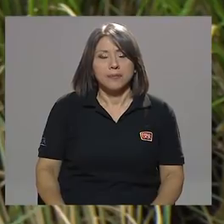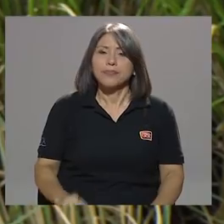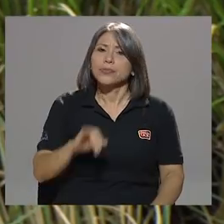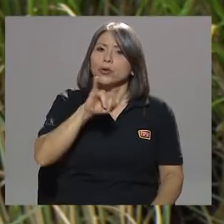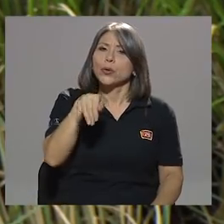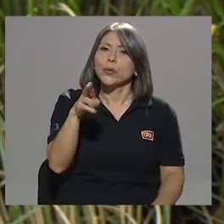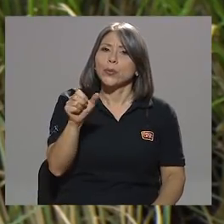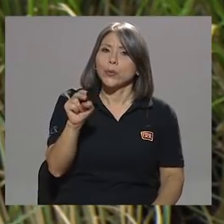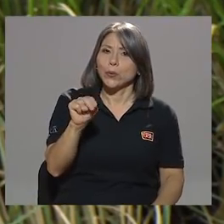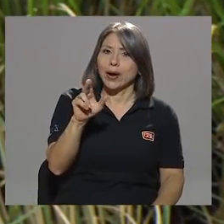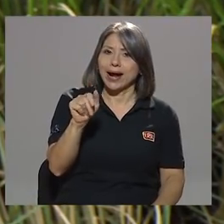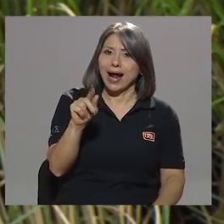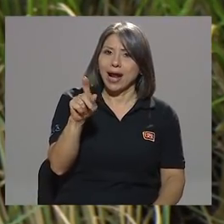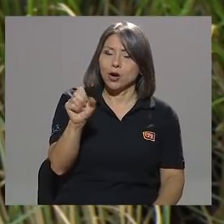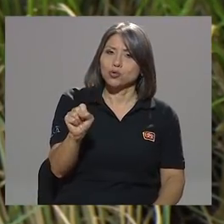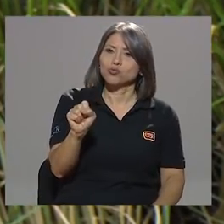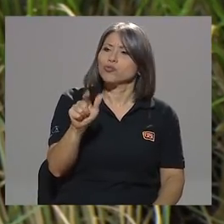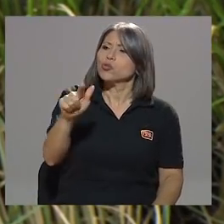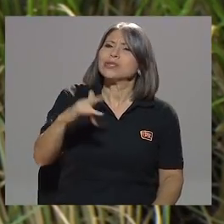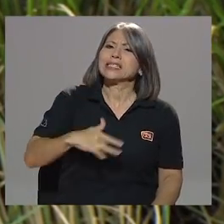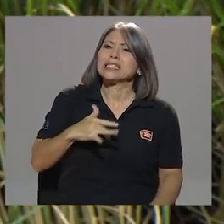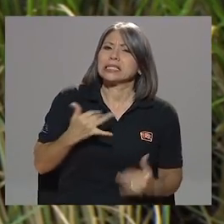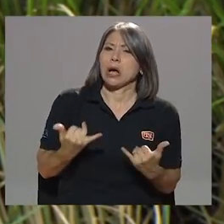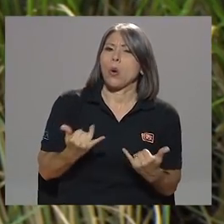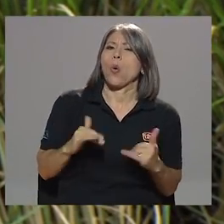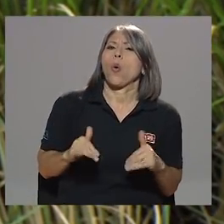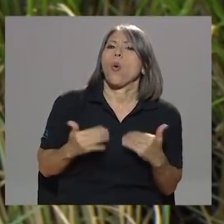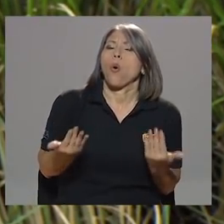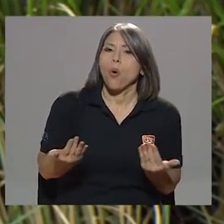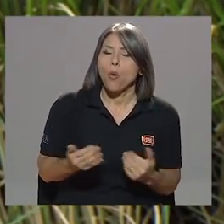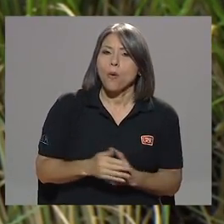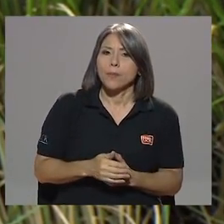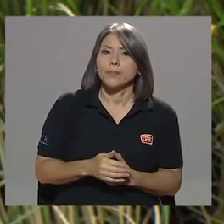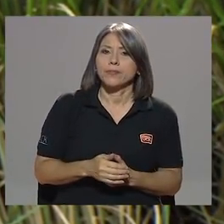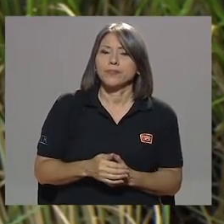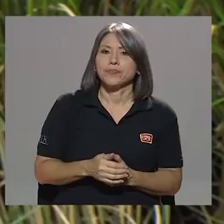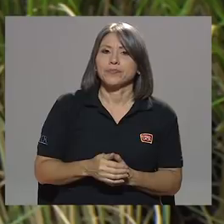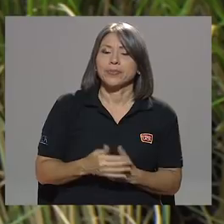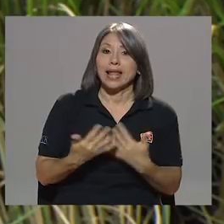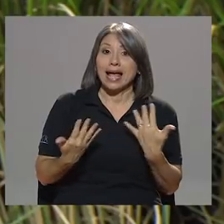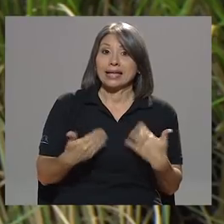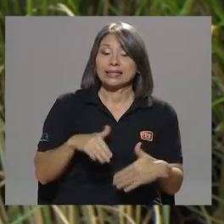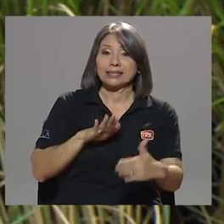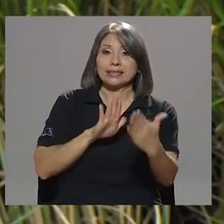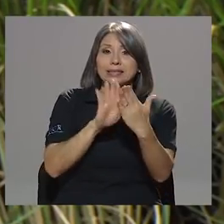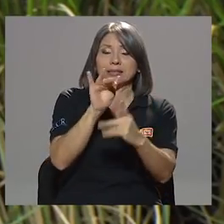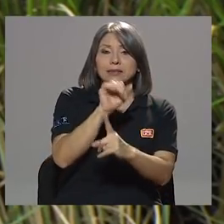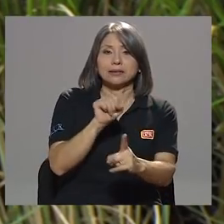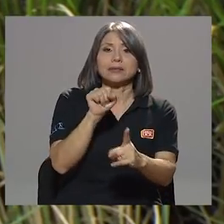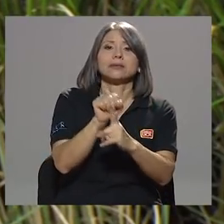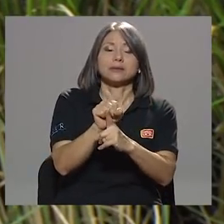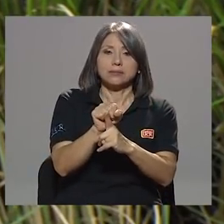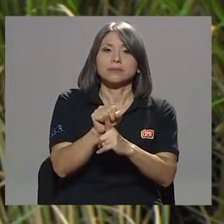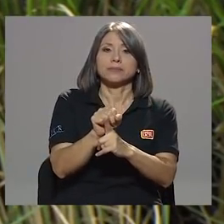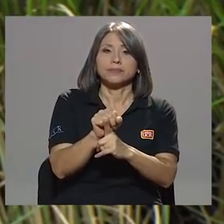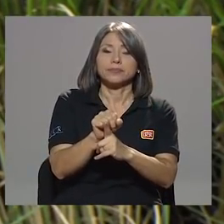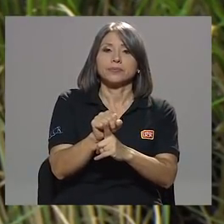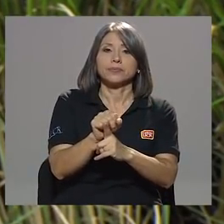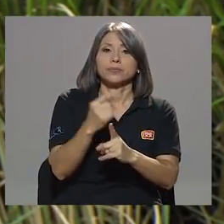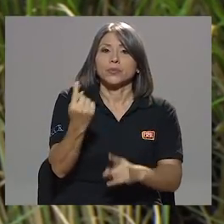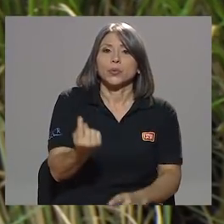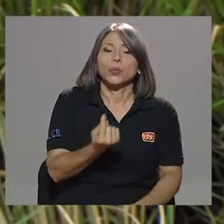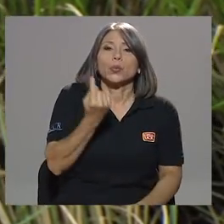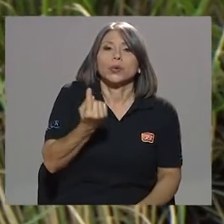Juan Carlos, ¿cómo se siente usted en este momento ante una situación en la que el